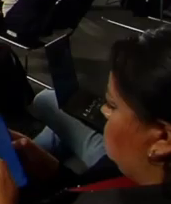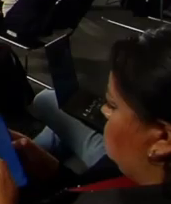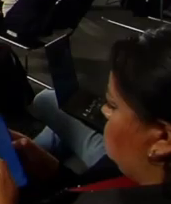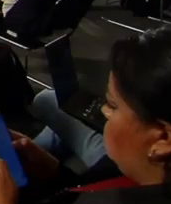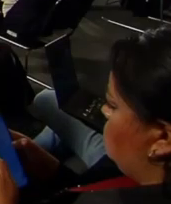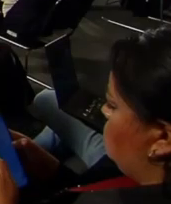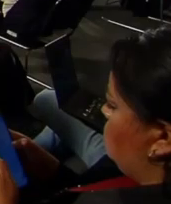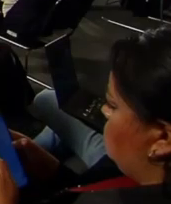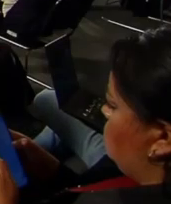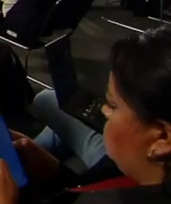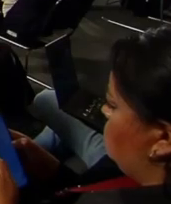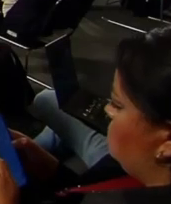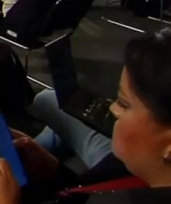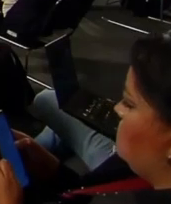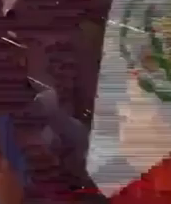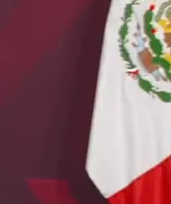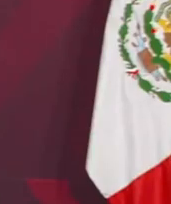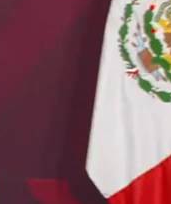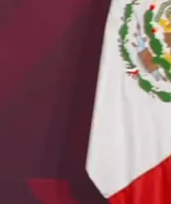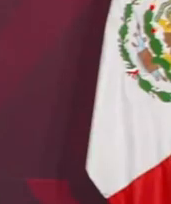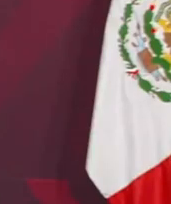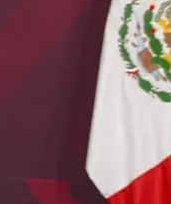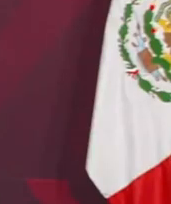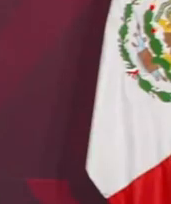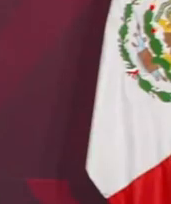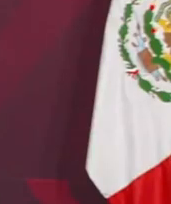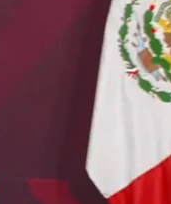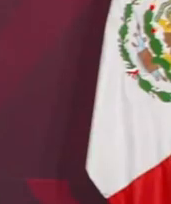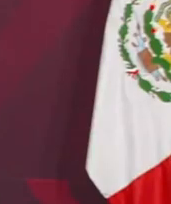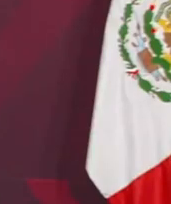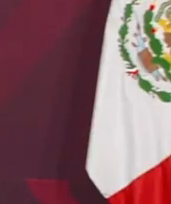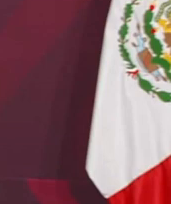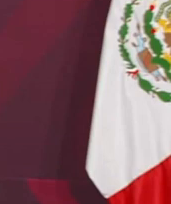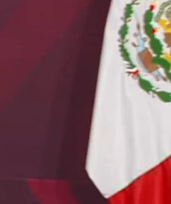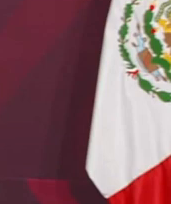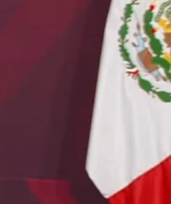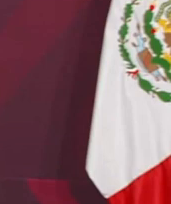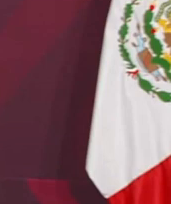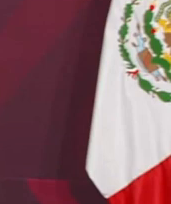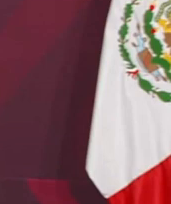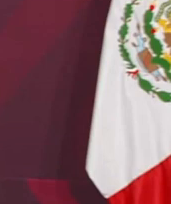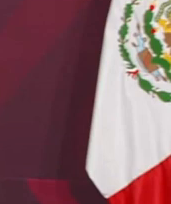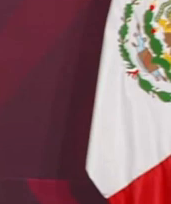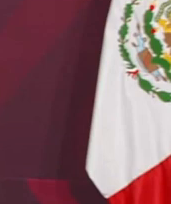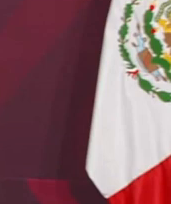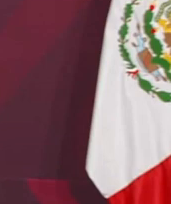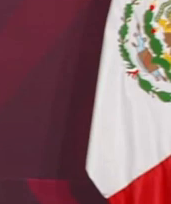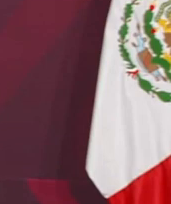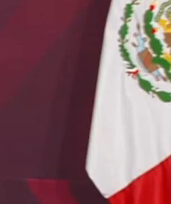se declare